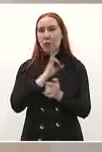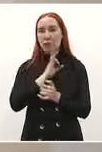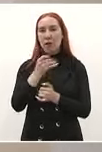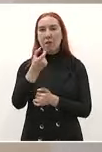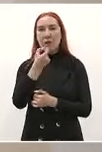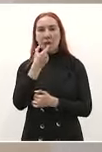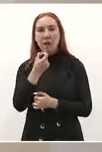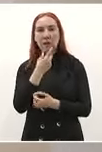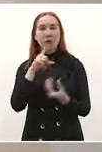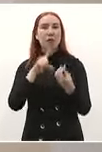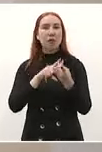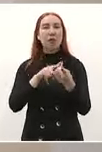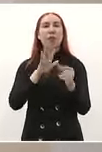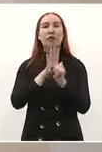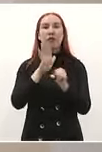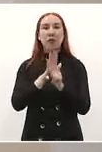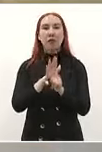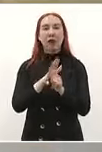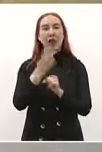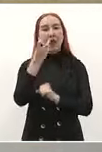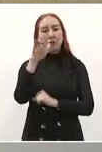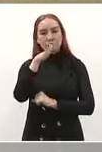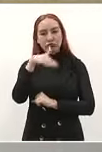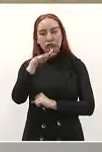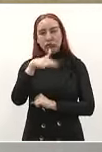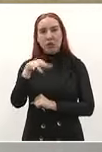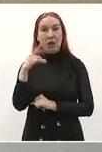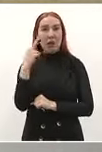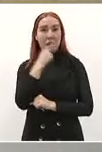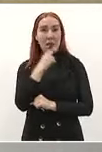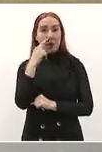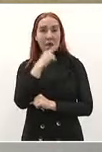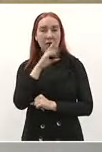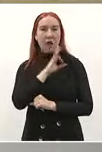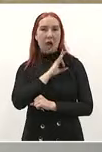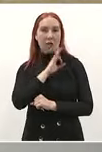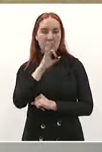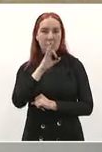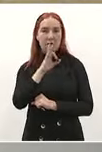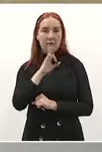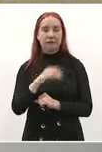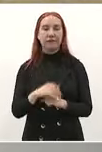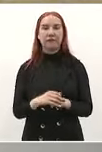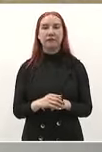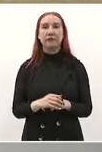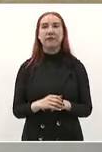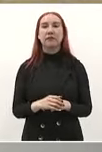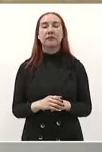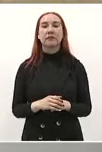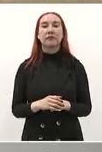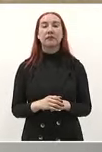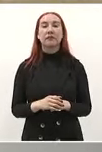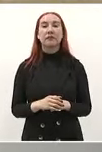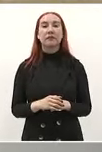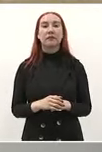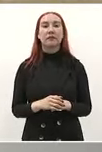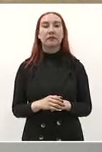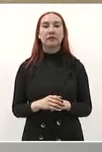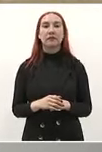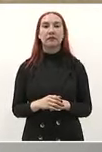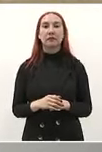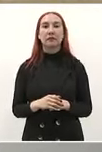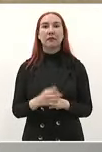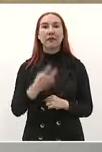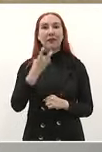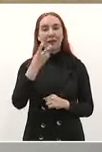institución de salud que tenga ese medicamento desde Huehuetoca donde está la mega farmacia sale